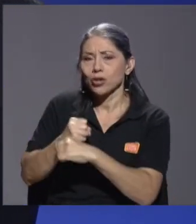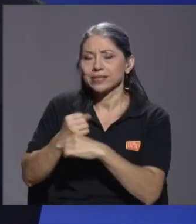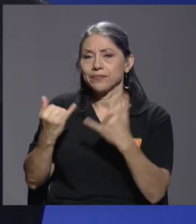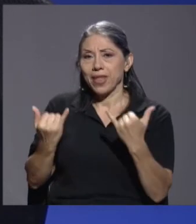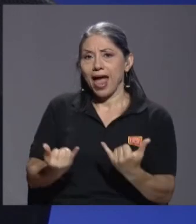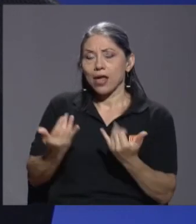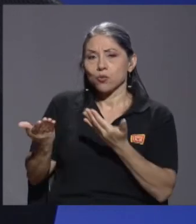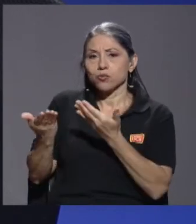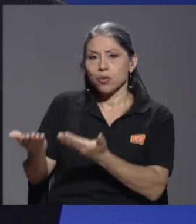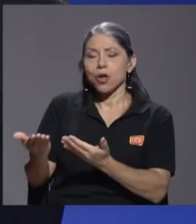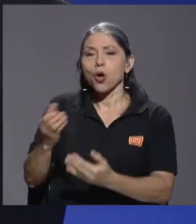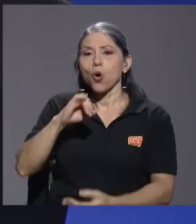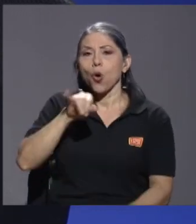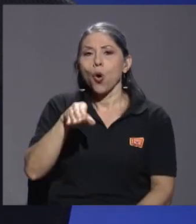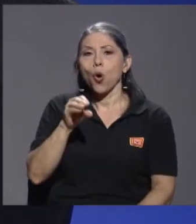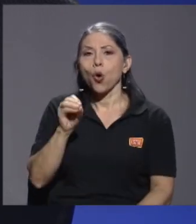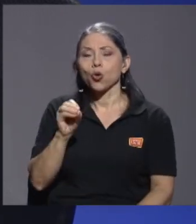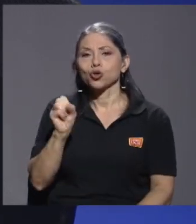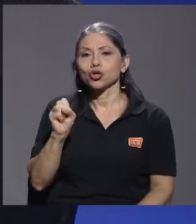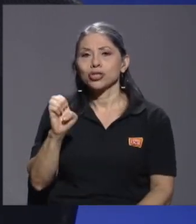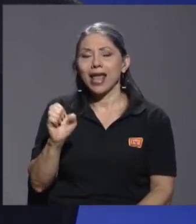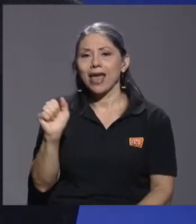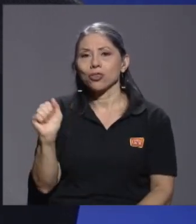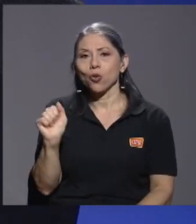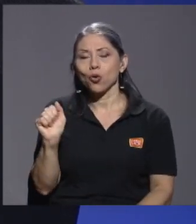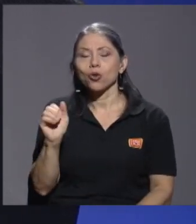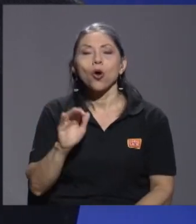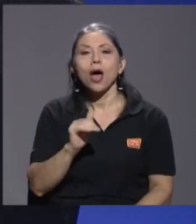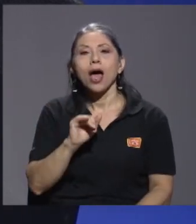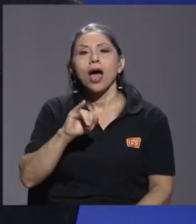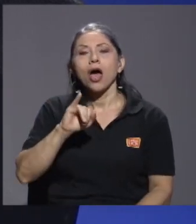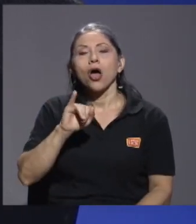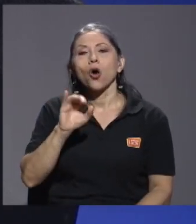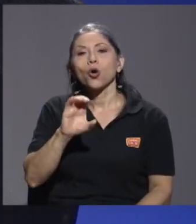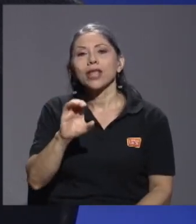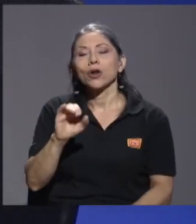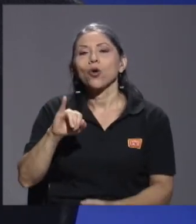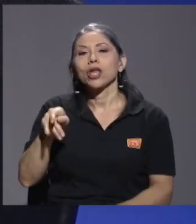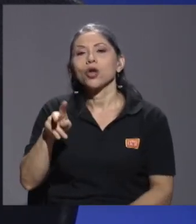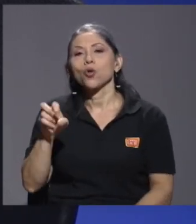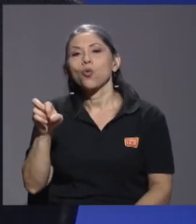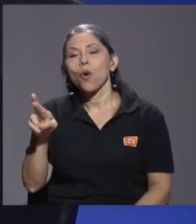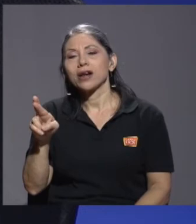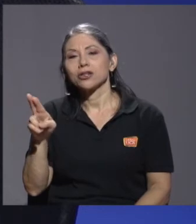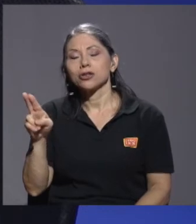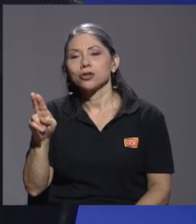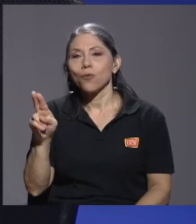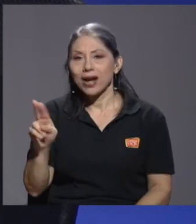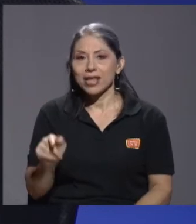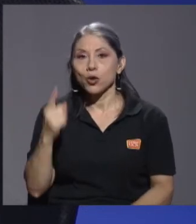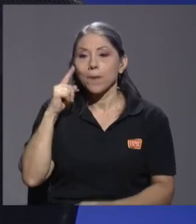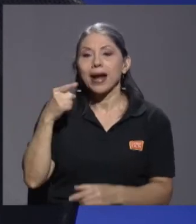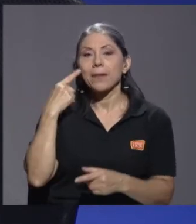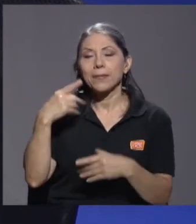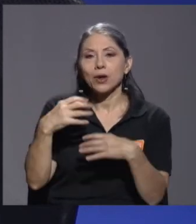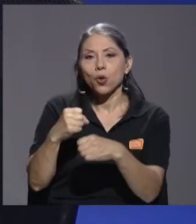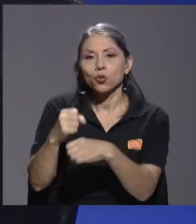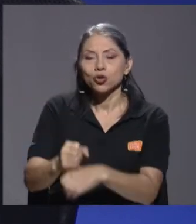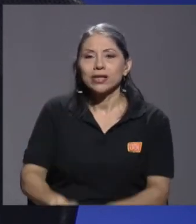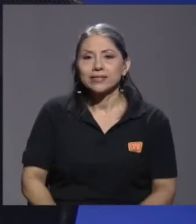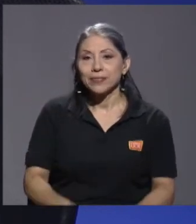le cedo la palabra a don José Antonio Condero, a don Juan Robaliño para ir a las conclusiones y un poco cuál es la propuesta